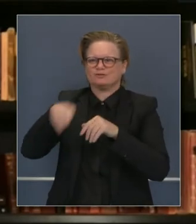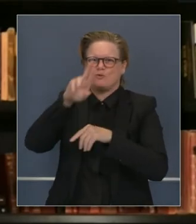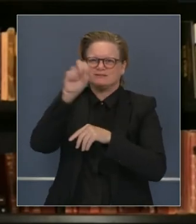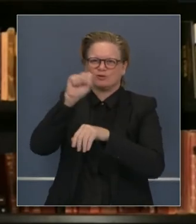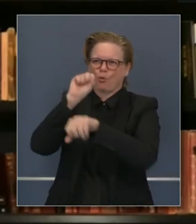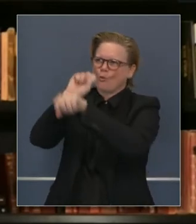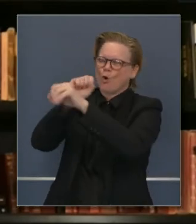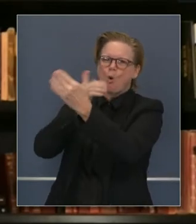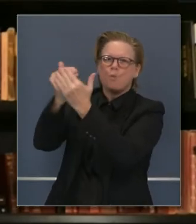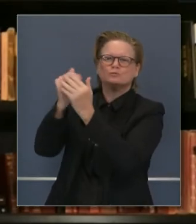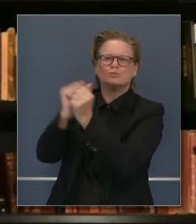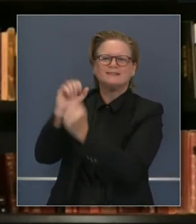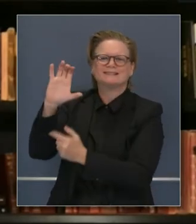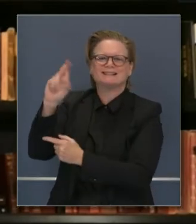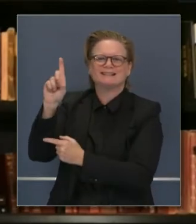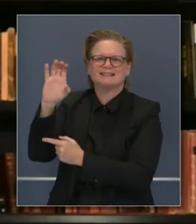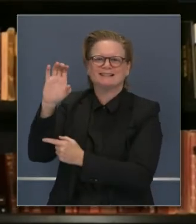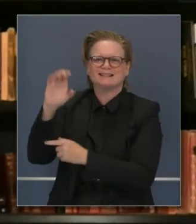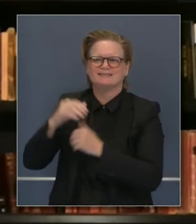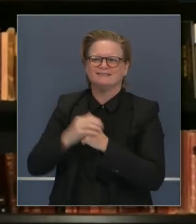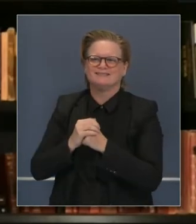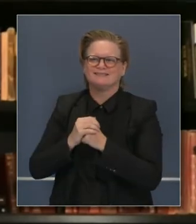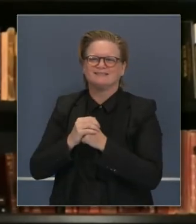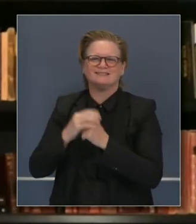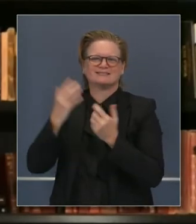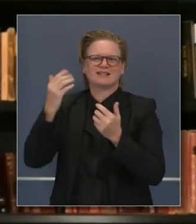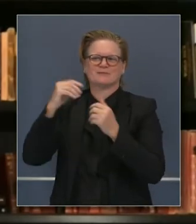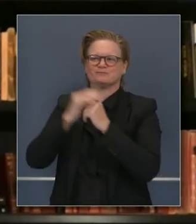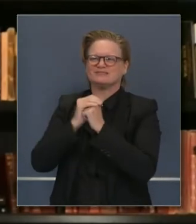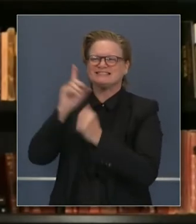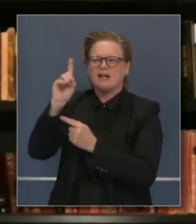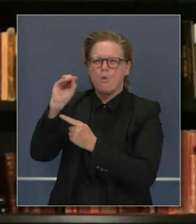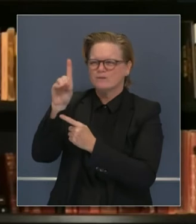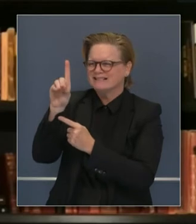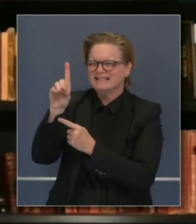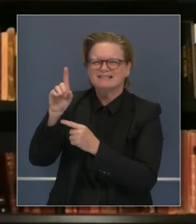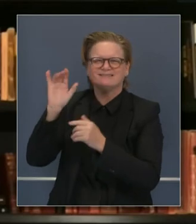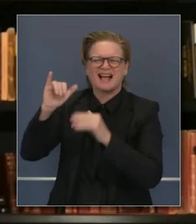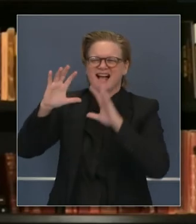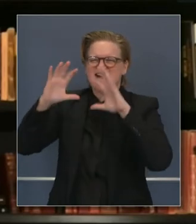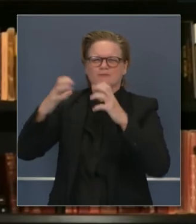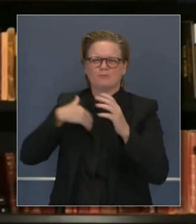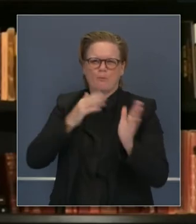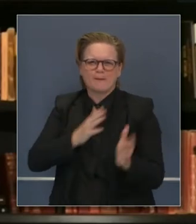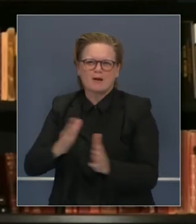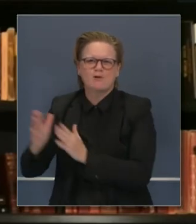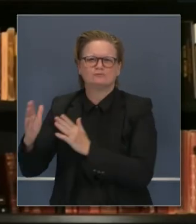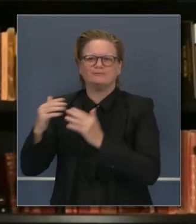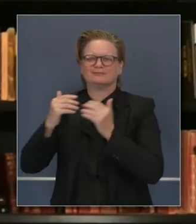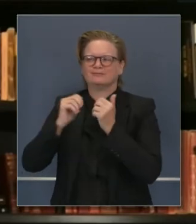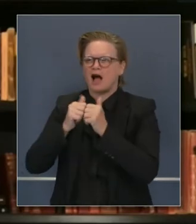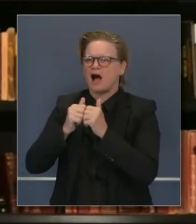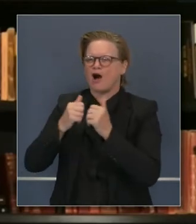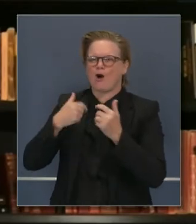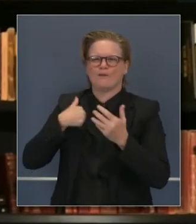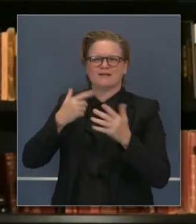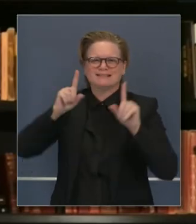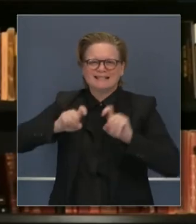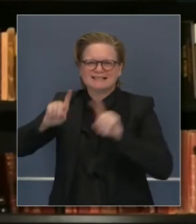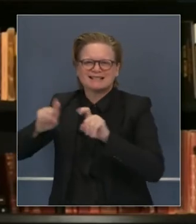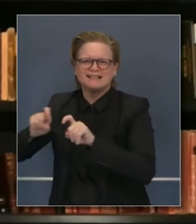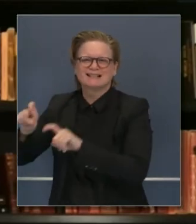cinco jurisdicciones trabajando con el Departamento de Defensa y CDC haciendo la microplanificación. Y como consecuencia, estamos